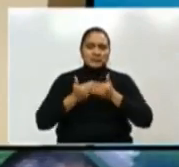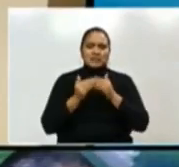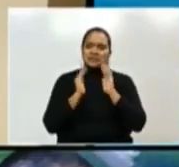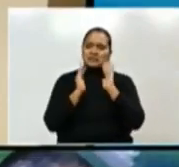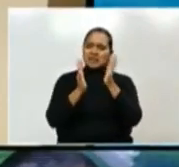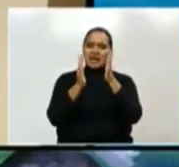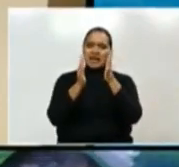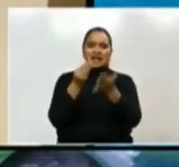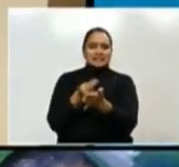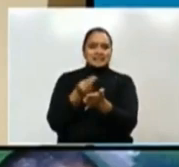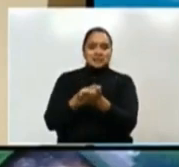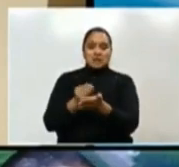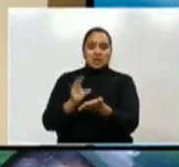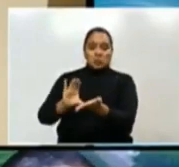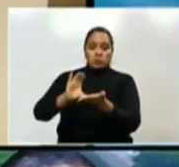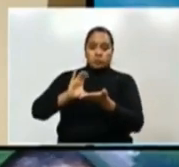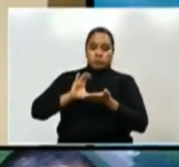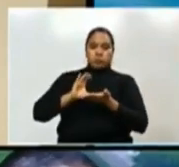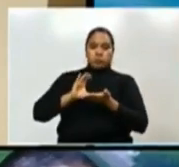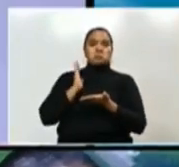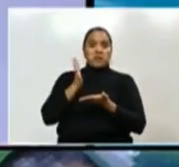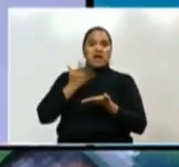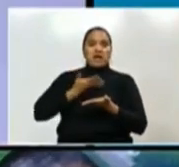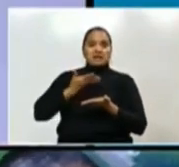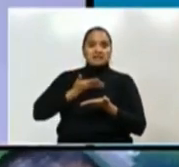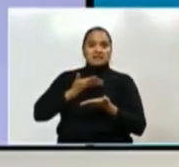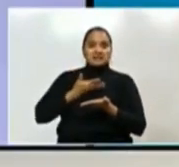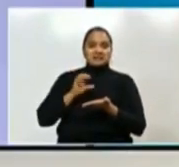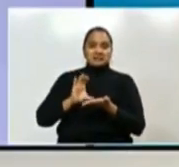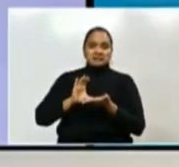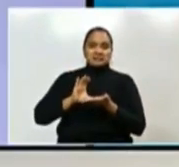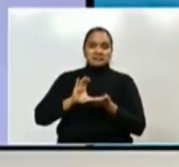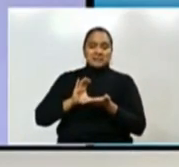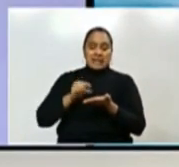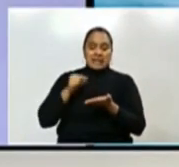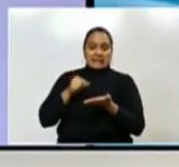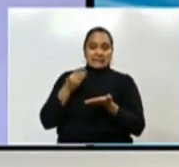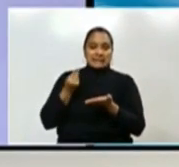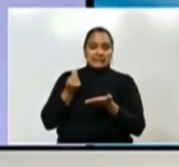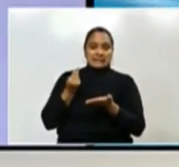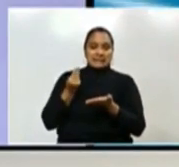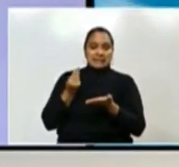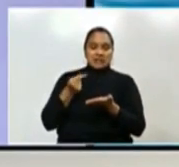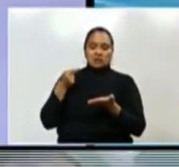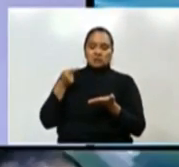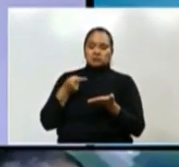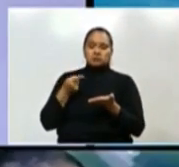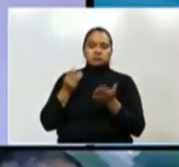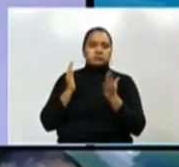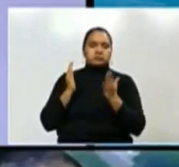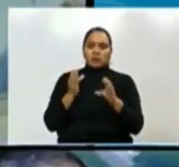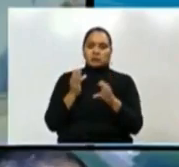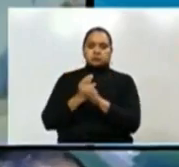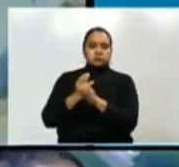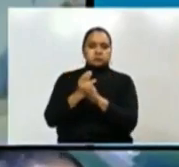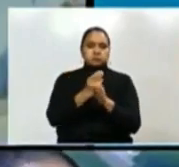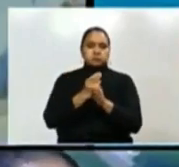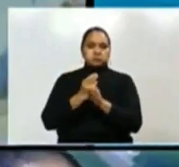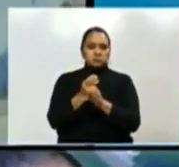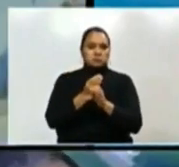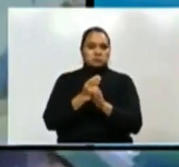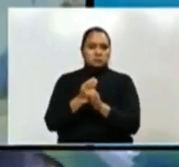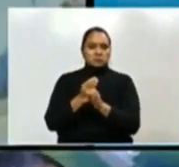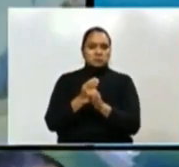llegaron los fondos, ¿verdad?, de la transferencia acondicionada. Y esos fondos los hemos blindado. Los hemos